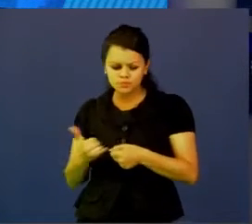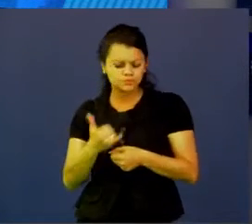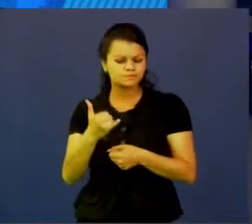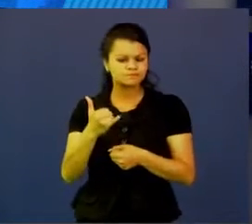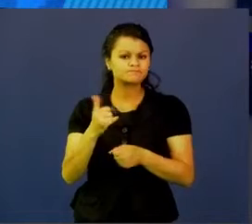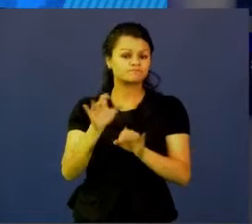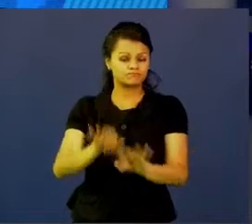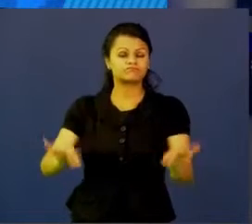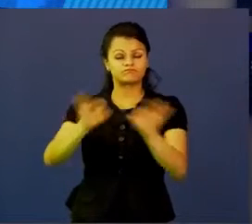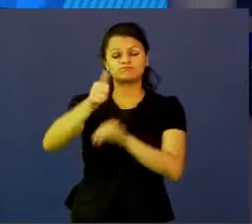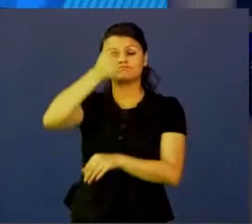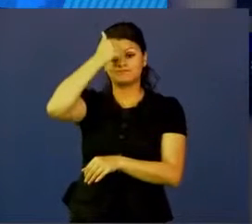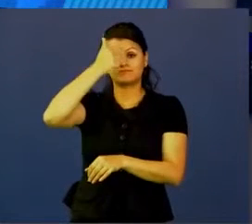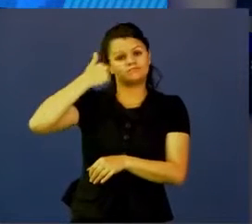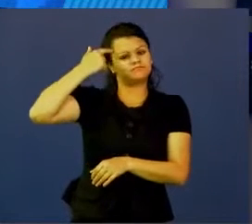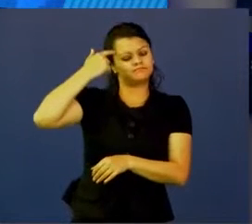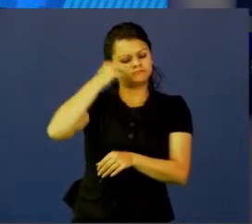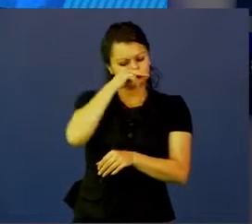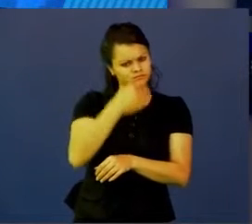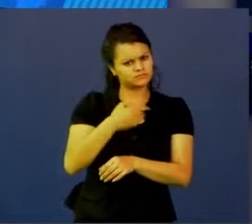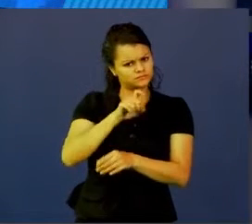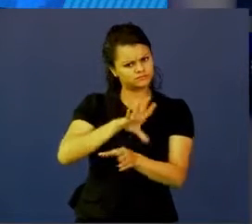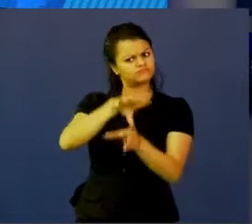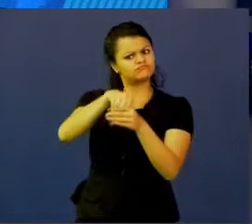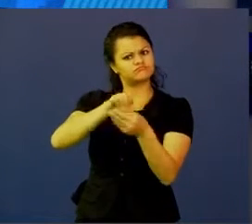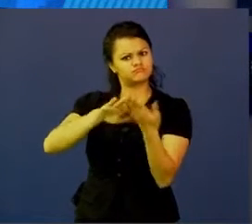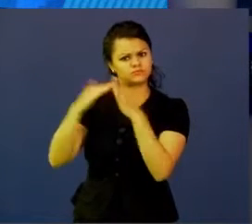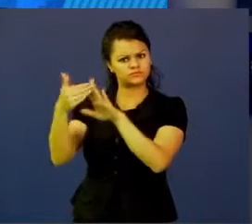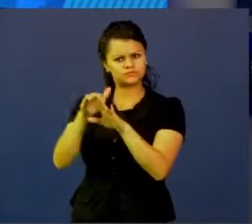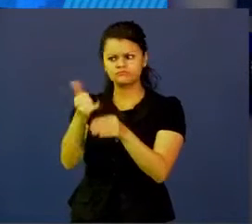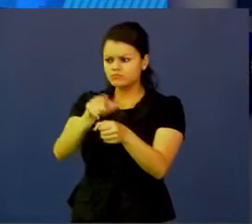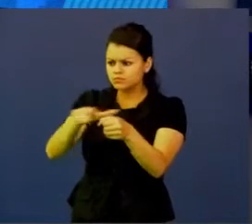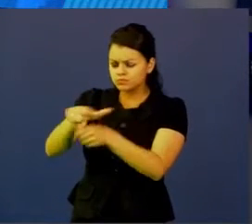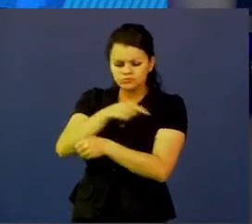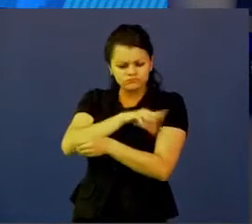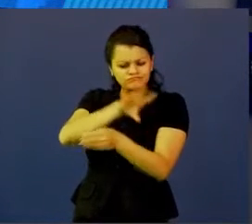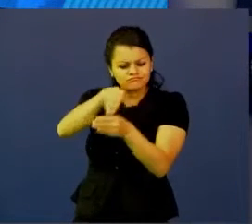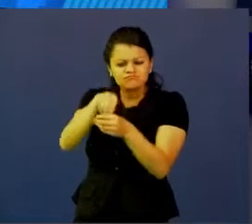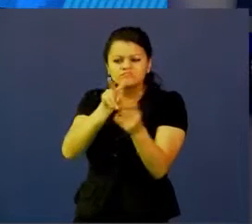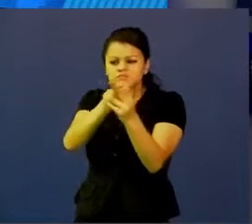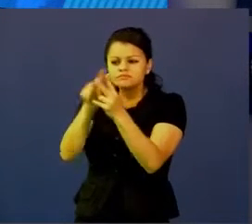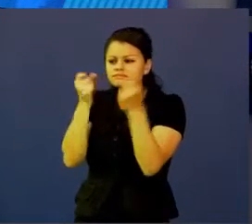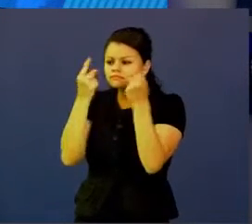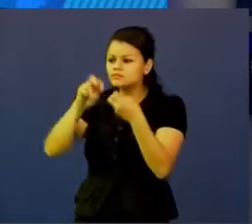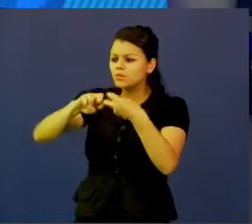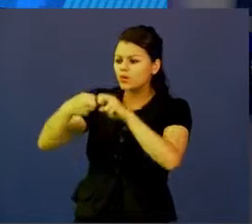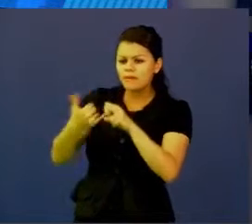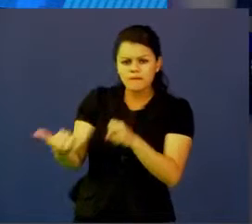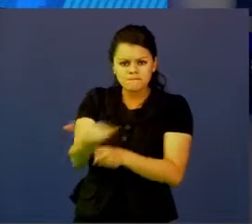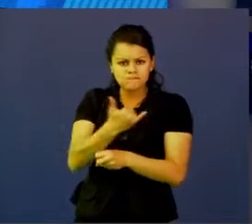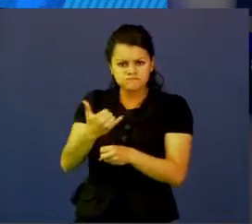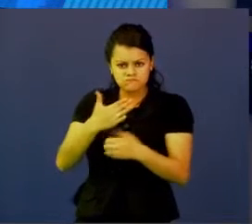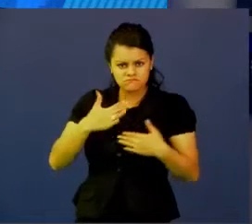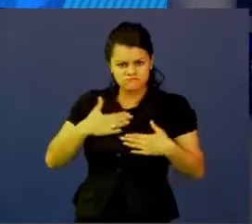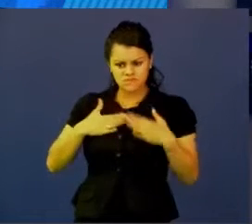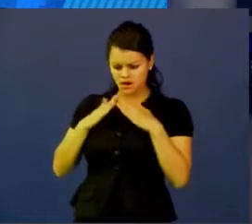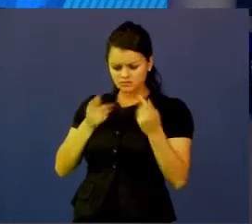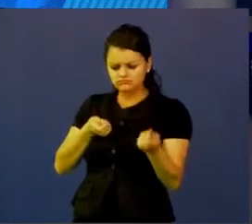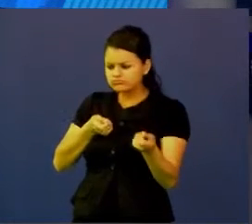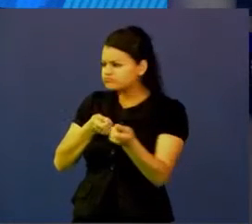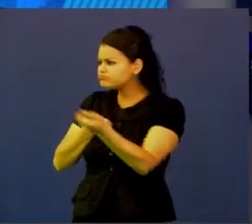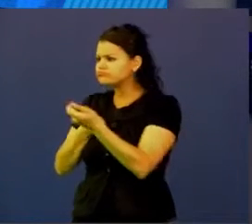deben hacer parte de estas comunidades, que son comunidades locales, entiendan sus problemáticas locales, pero que además sean comunidades